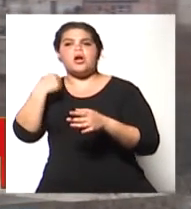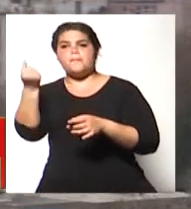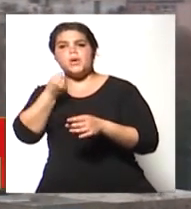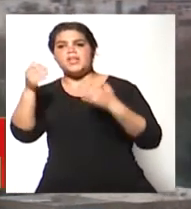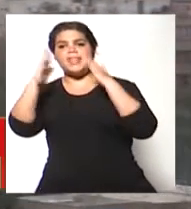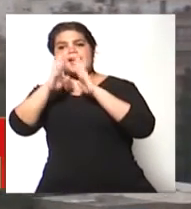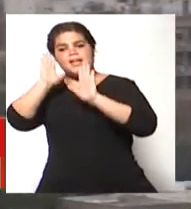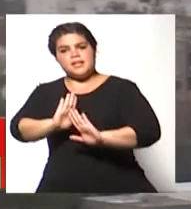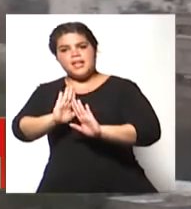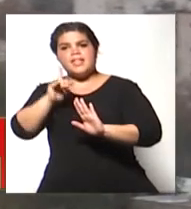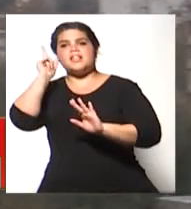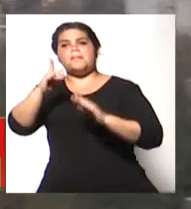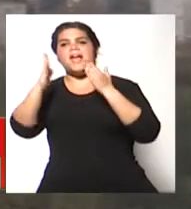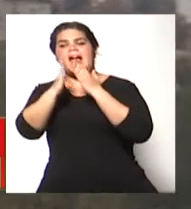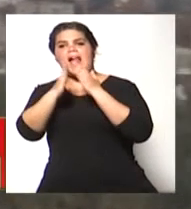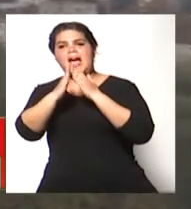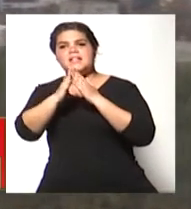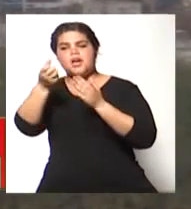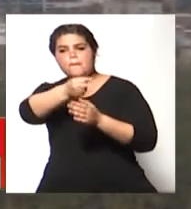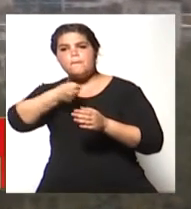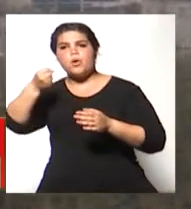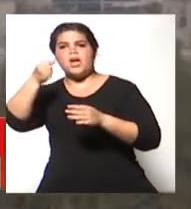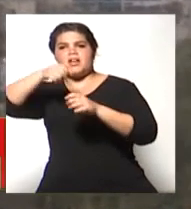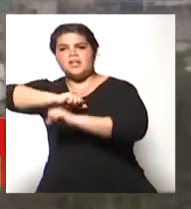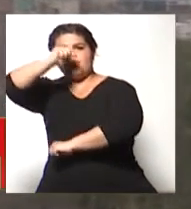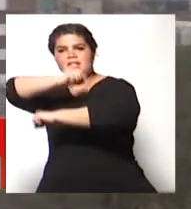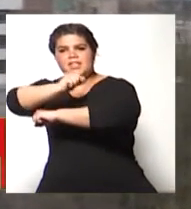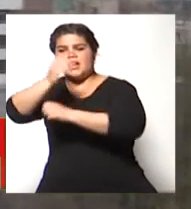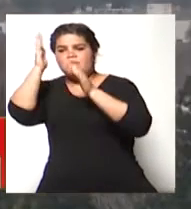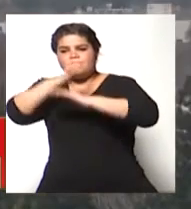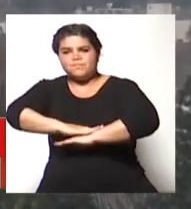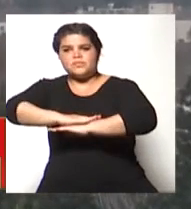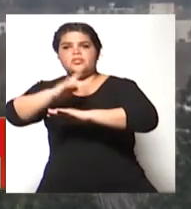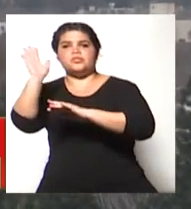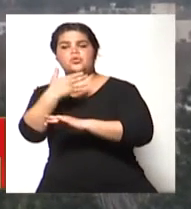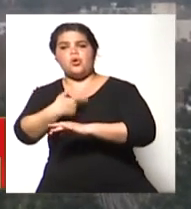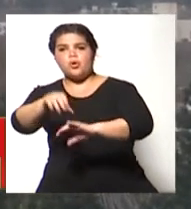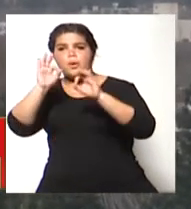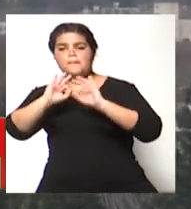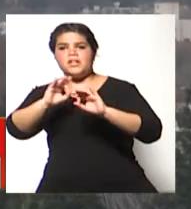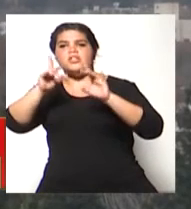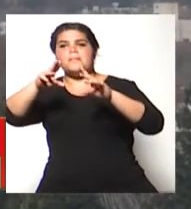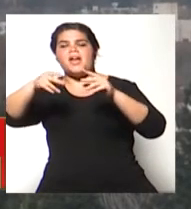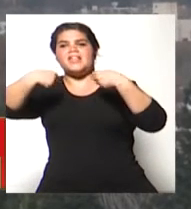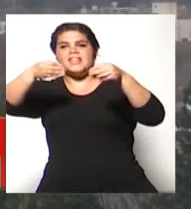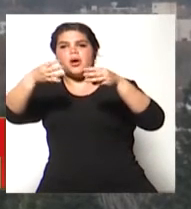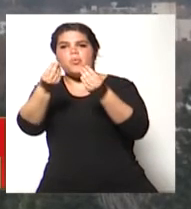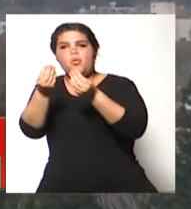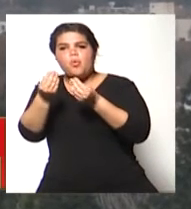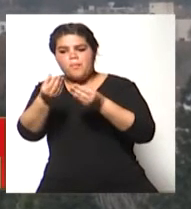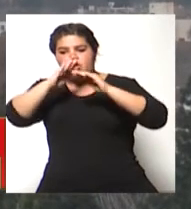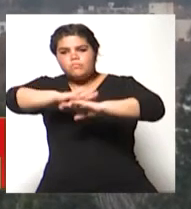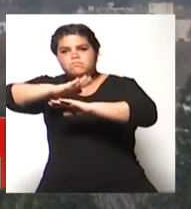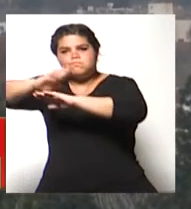digamos así, sellada, generalmente poner un trapo húmedo en las aberturas de las puertas, las ventanas, tratar de que no ingrese y, bueno,